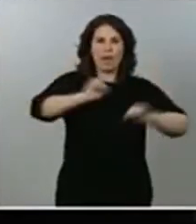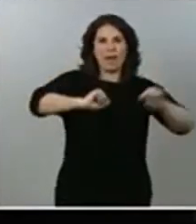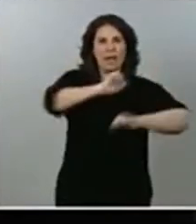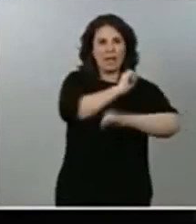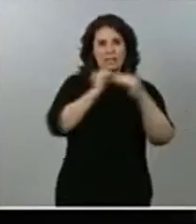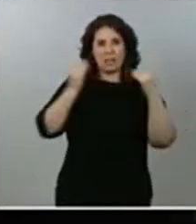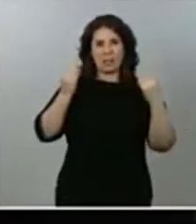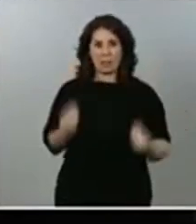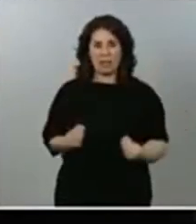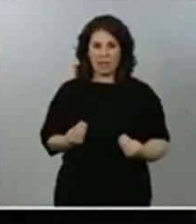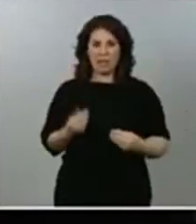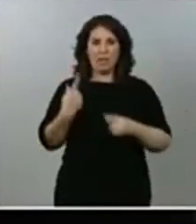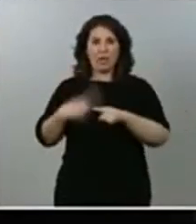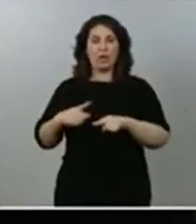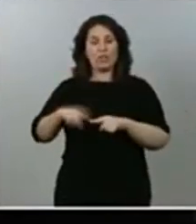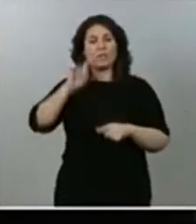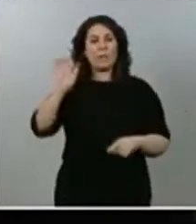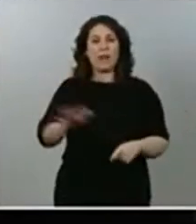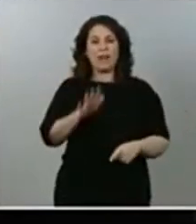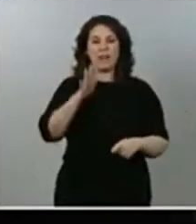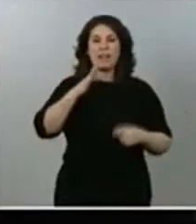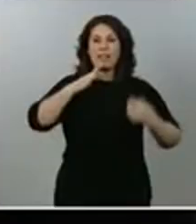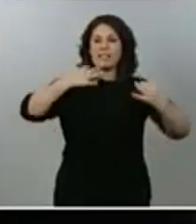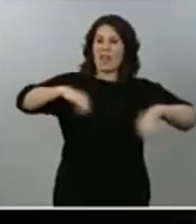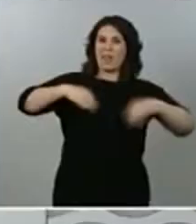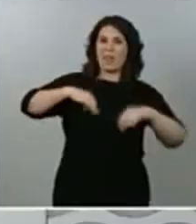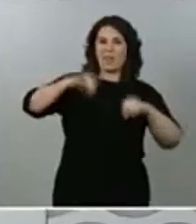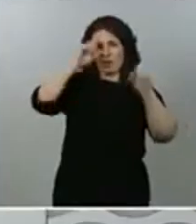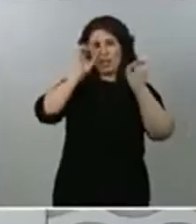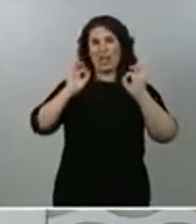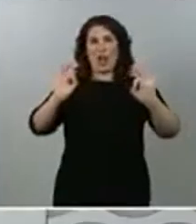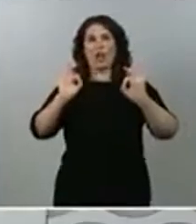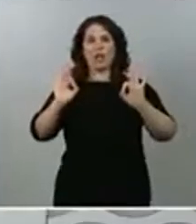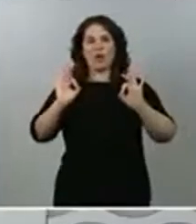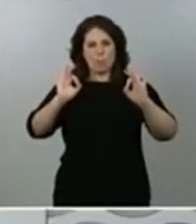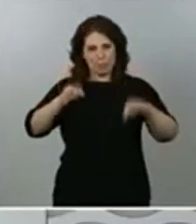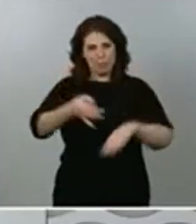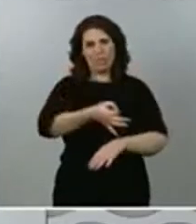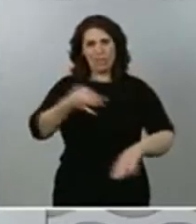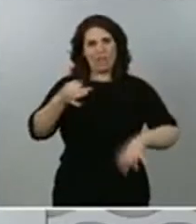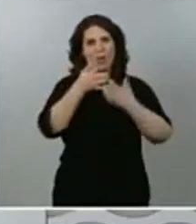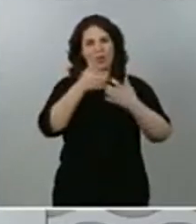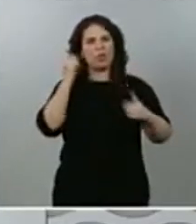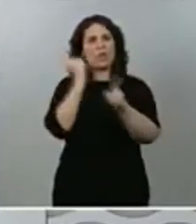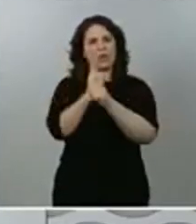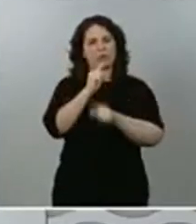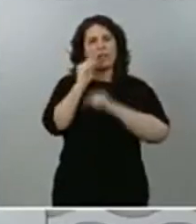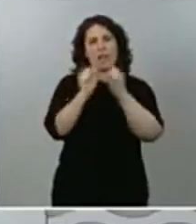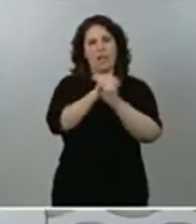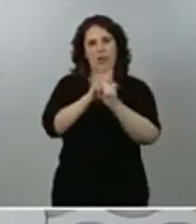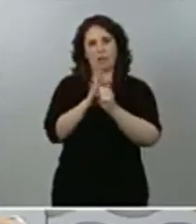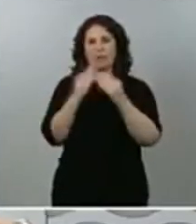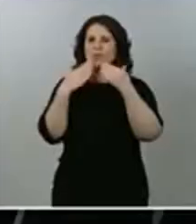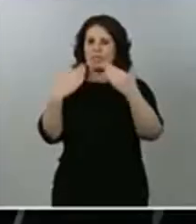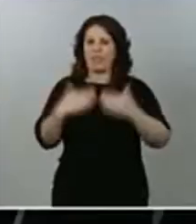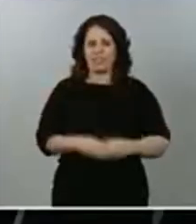sencillo, aunque parezca obvio, es lo que realmente es eficaz en la lucha contra este virus. Muchas gracias. Gracias.